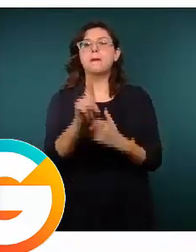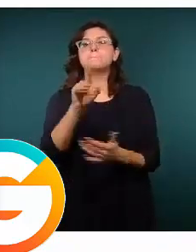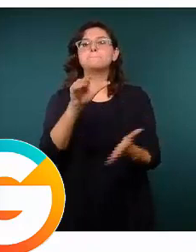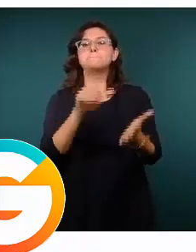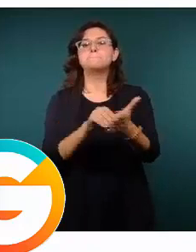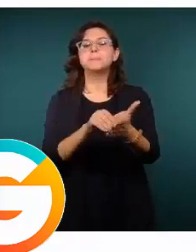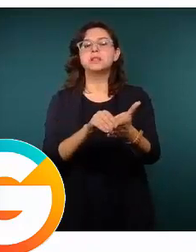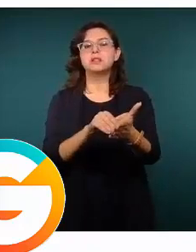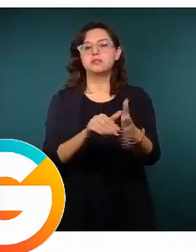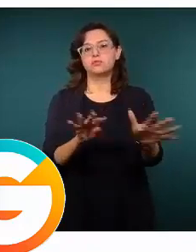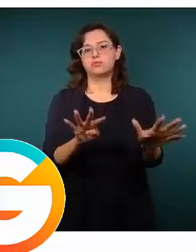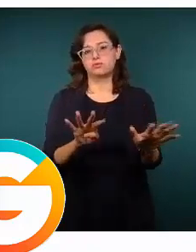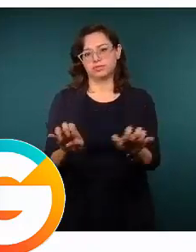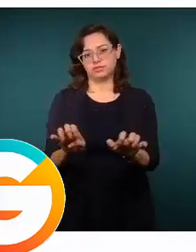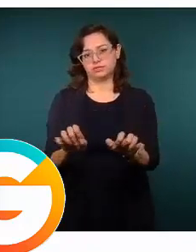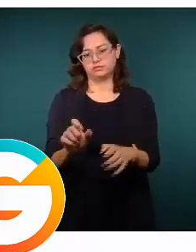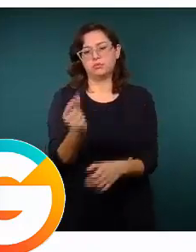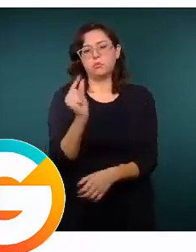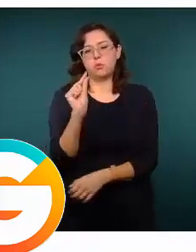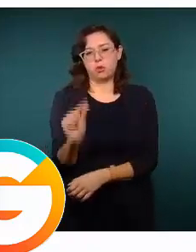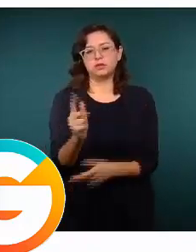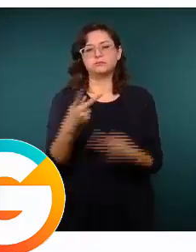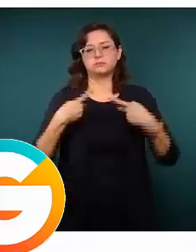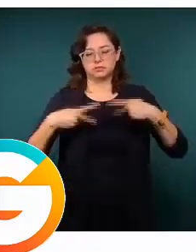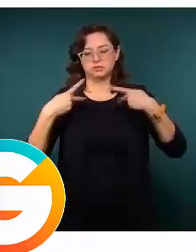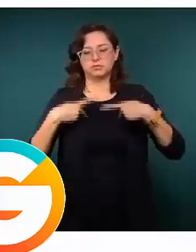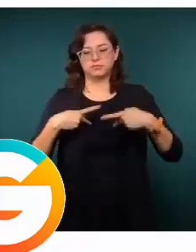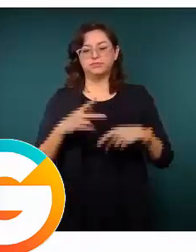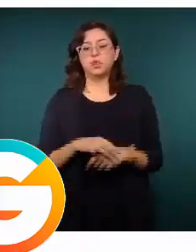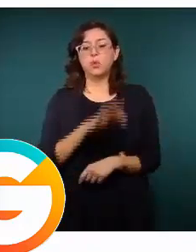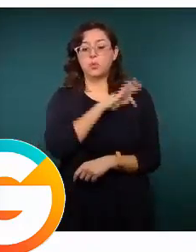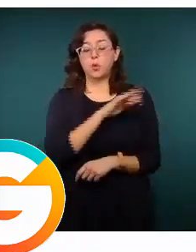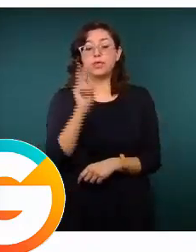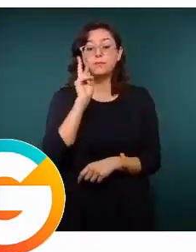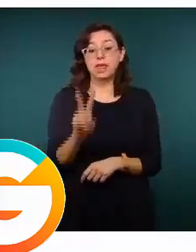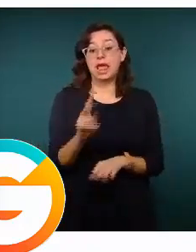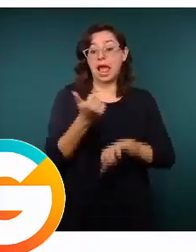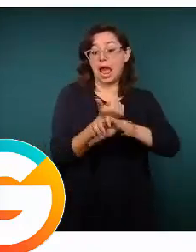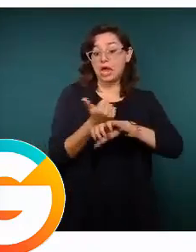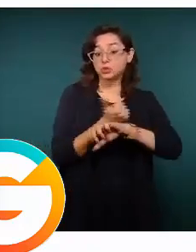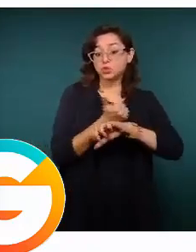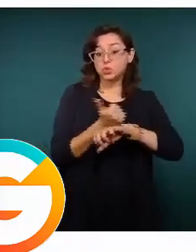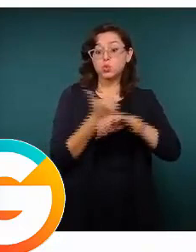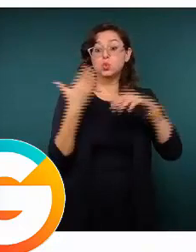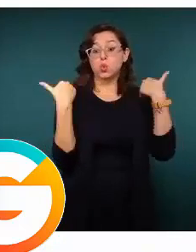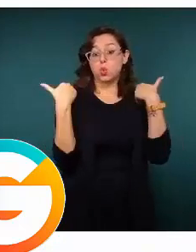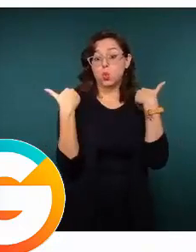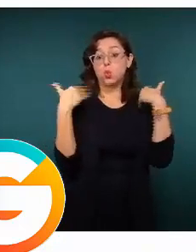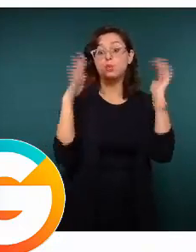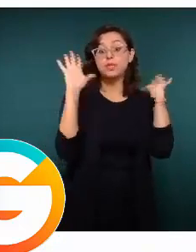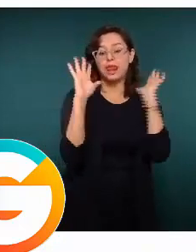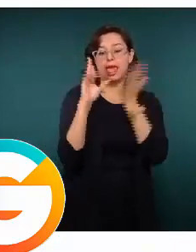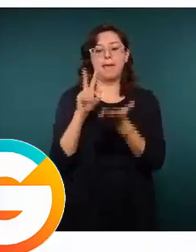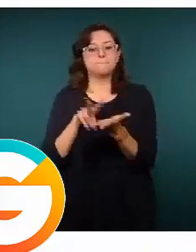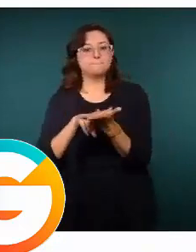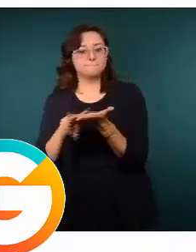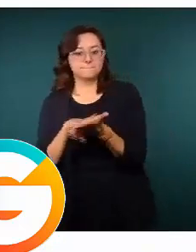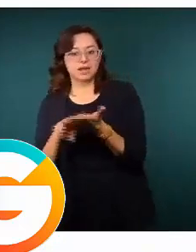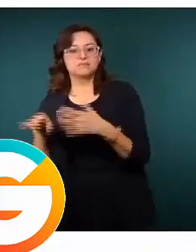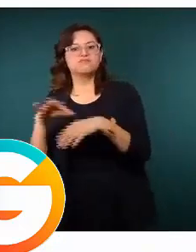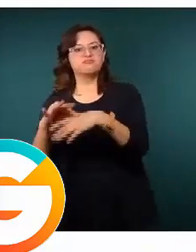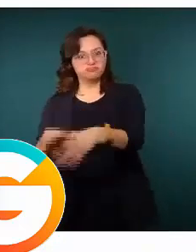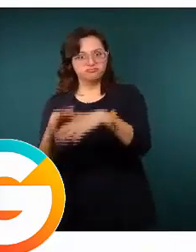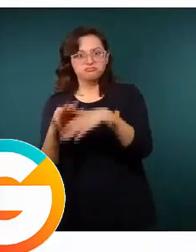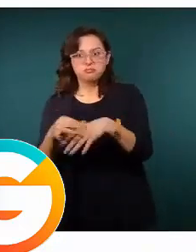944. Las líneas azules son el escenario original, las líneas verdes son el escenario real de lo que ha